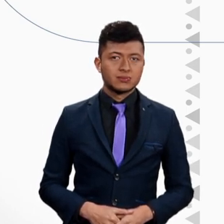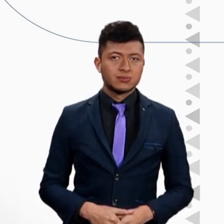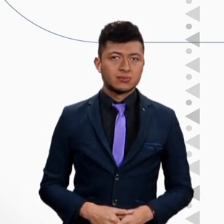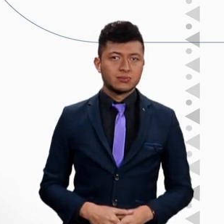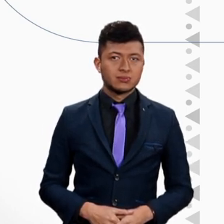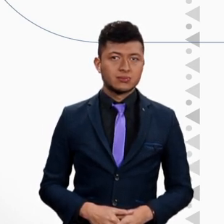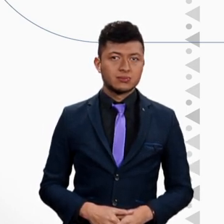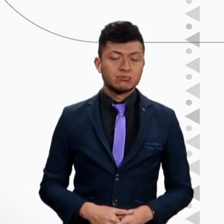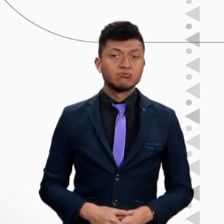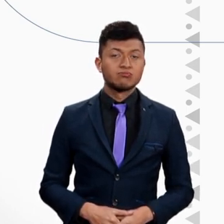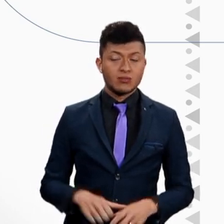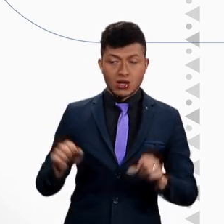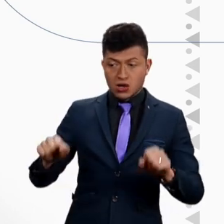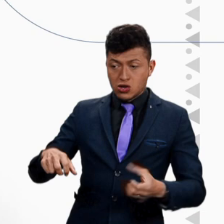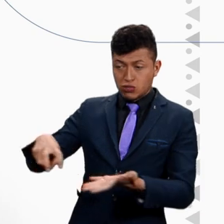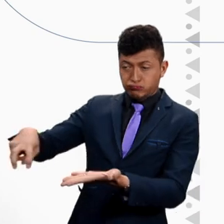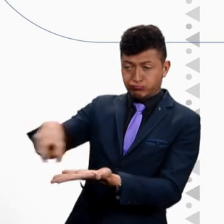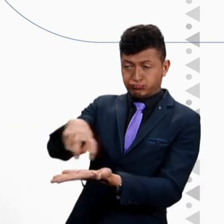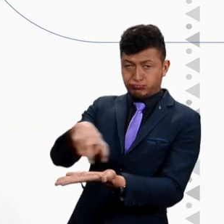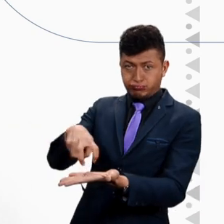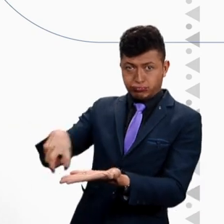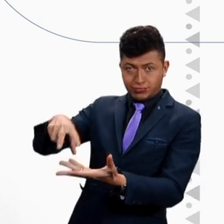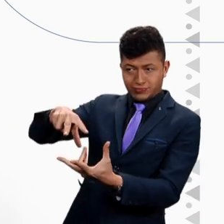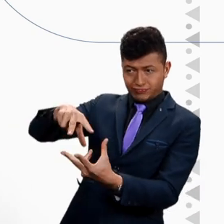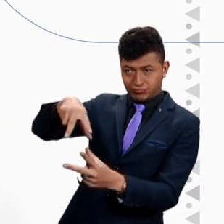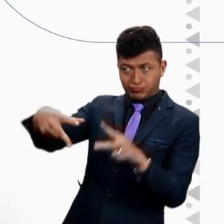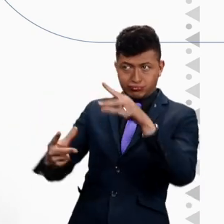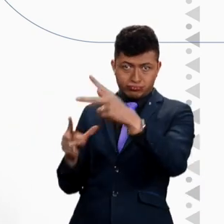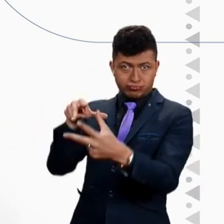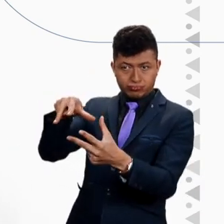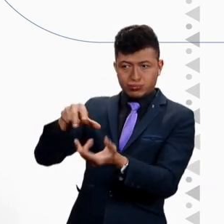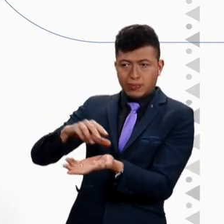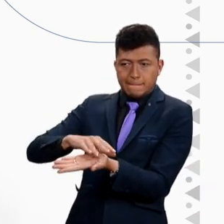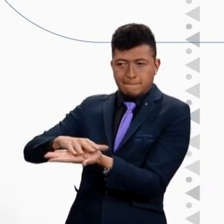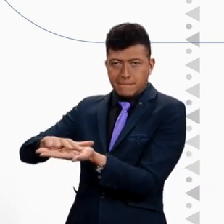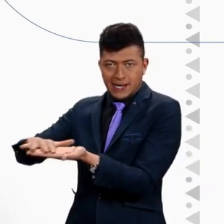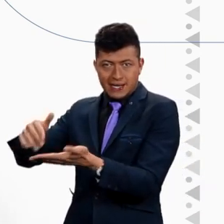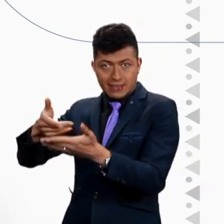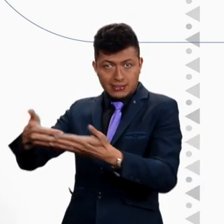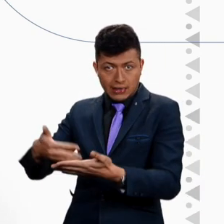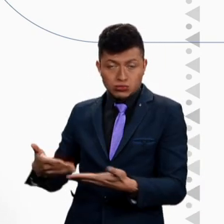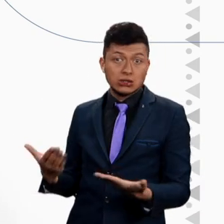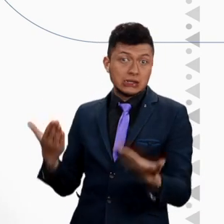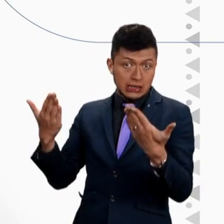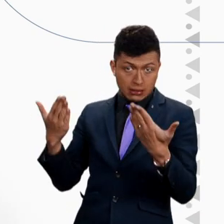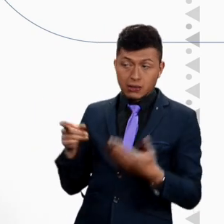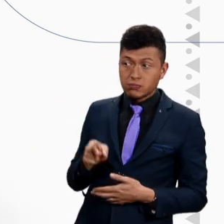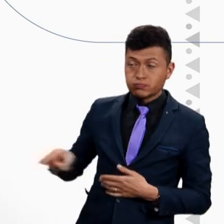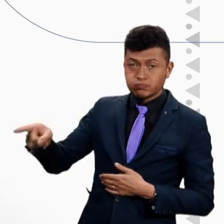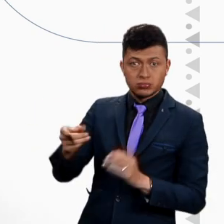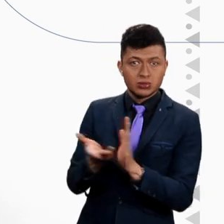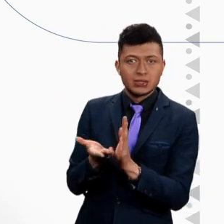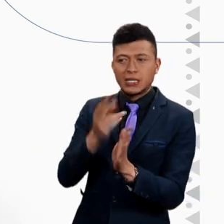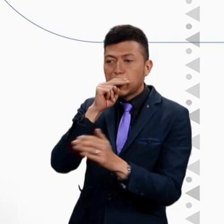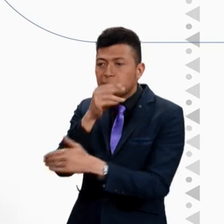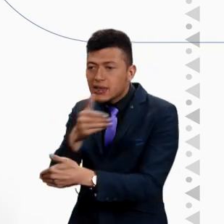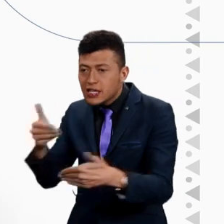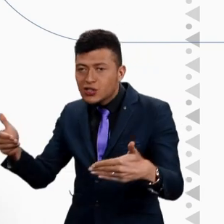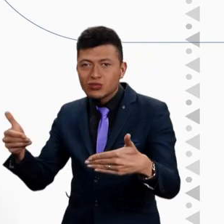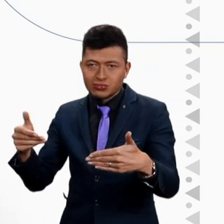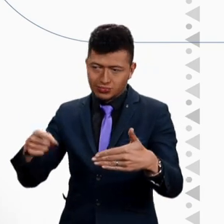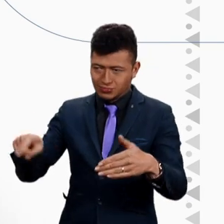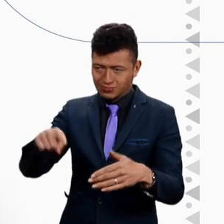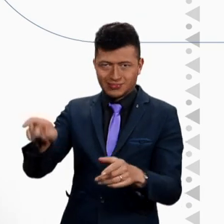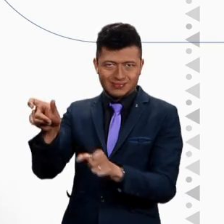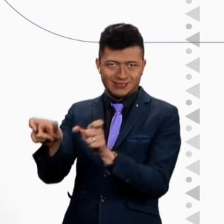Perdón. Hay impresoras 3D de imagen en relieve que crean textos en braille, algo muy útil a la hora de la educación para